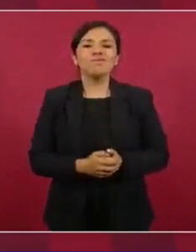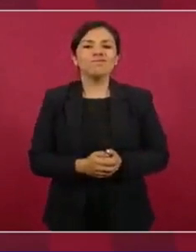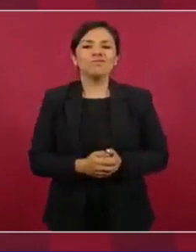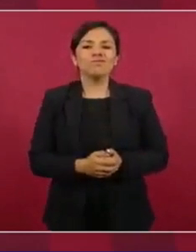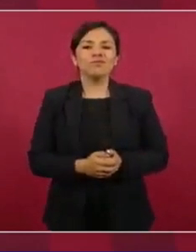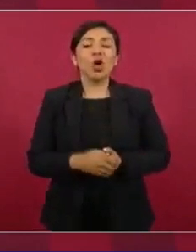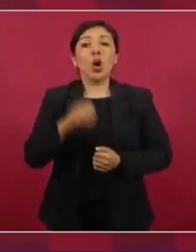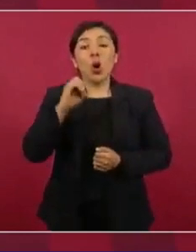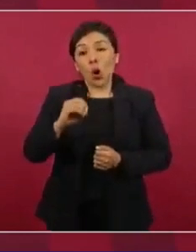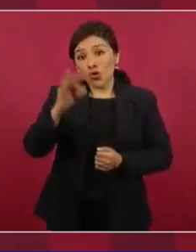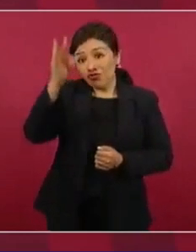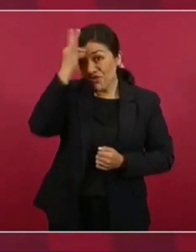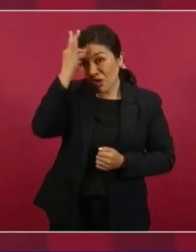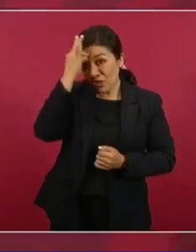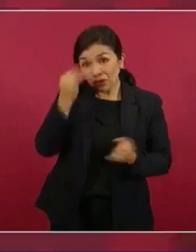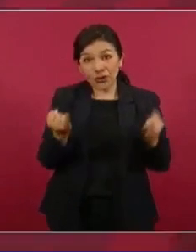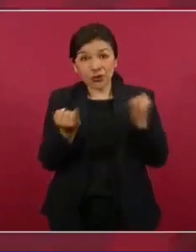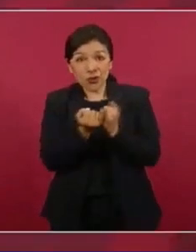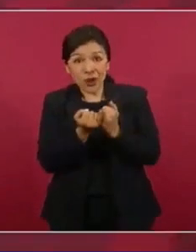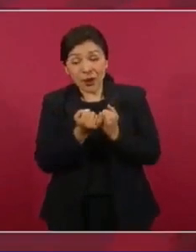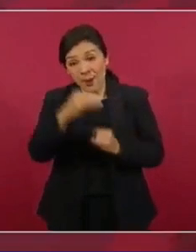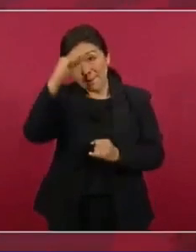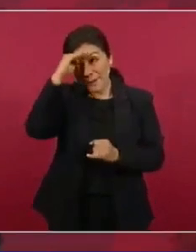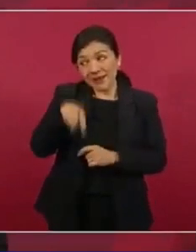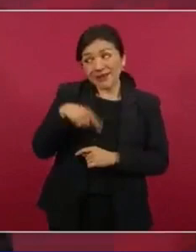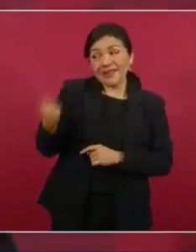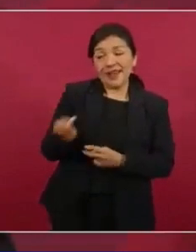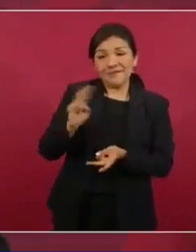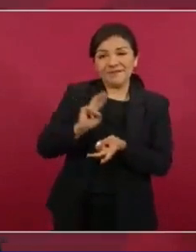ni tan tontos como piensa el vecino.